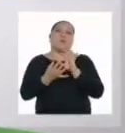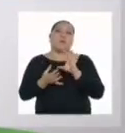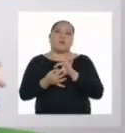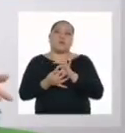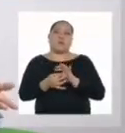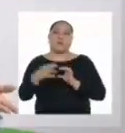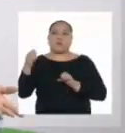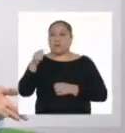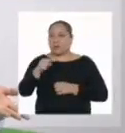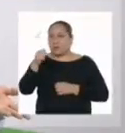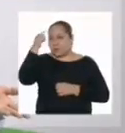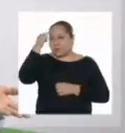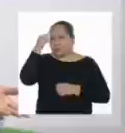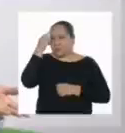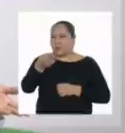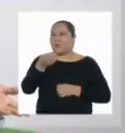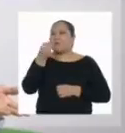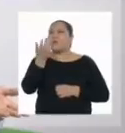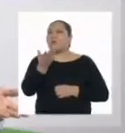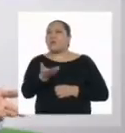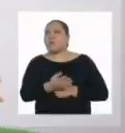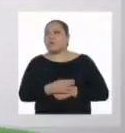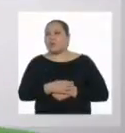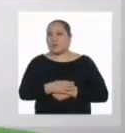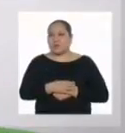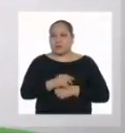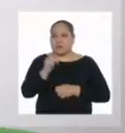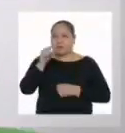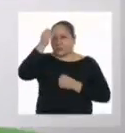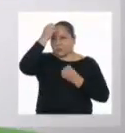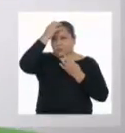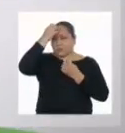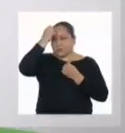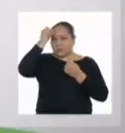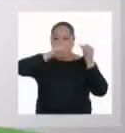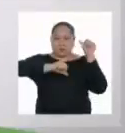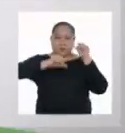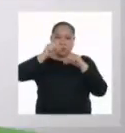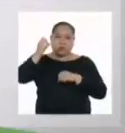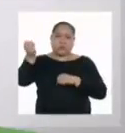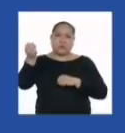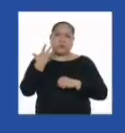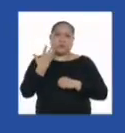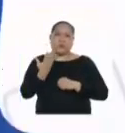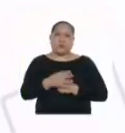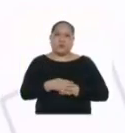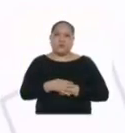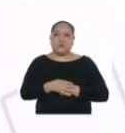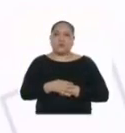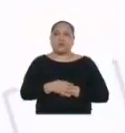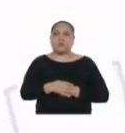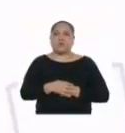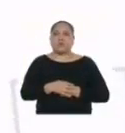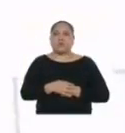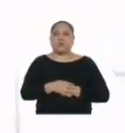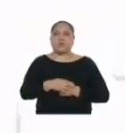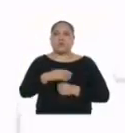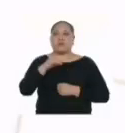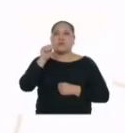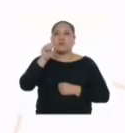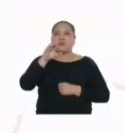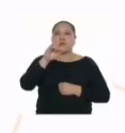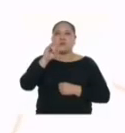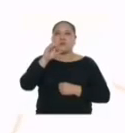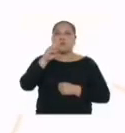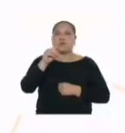¿A qué creen que se deberá esto? La información científica nos dice que el ácido